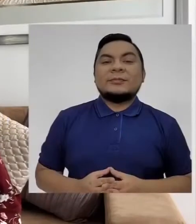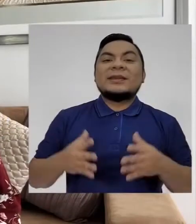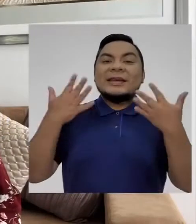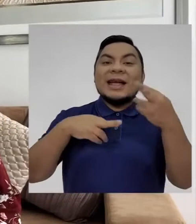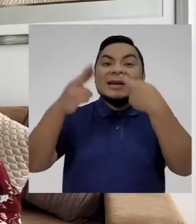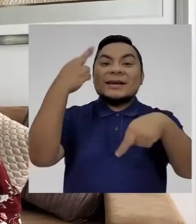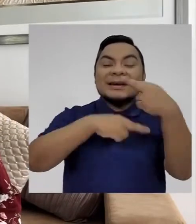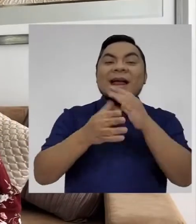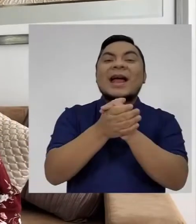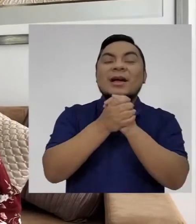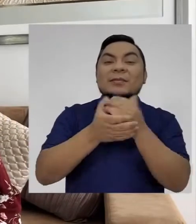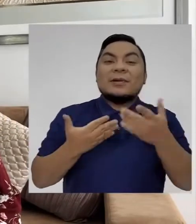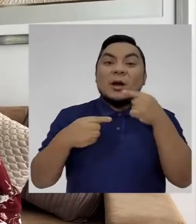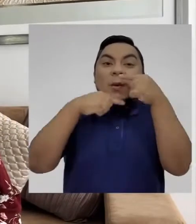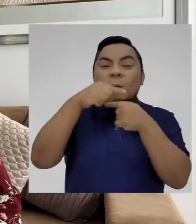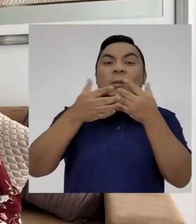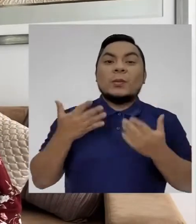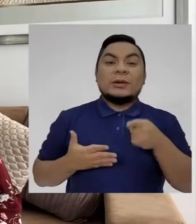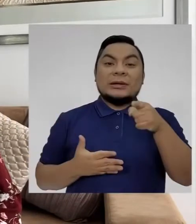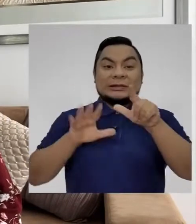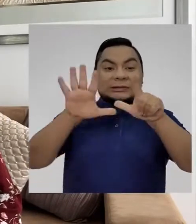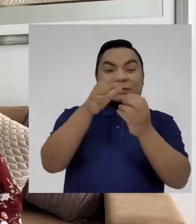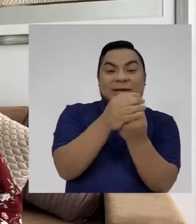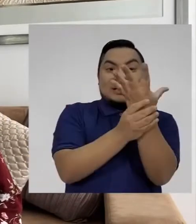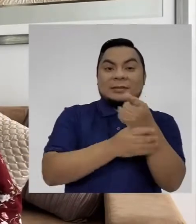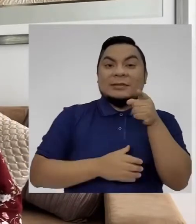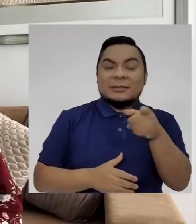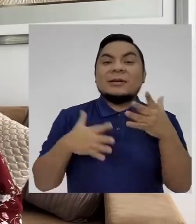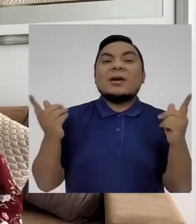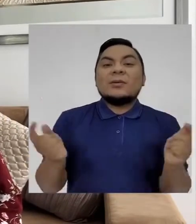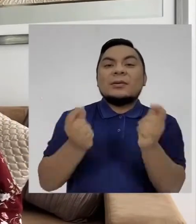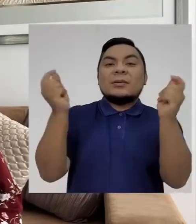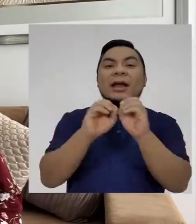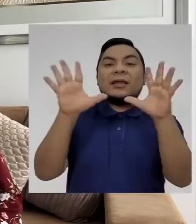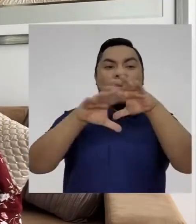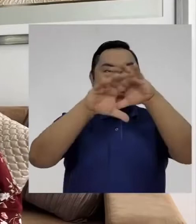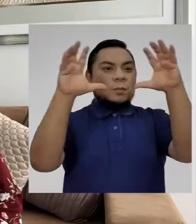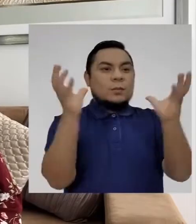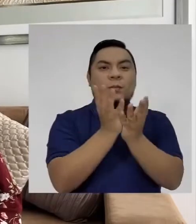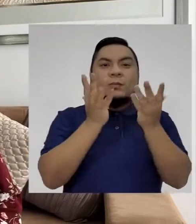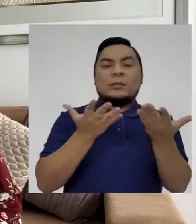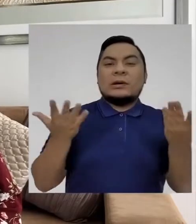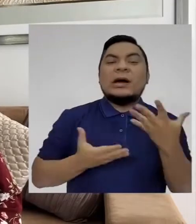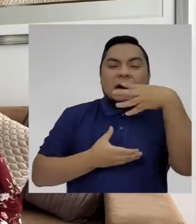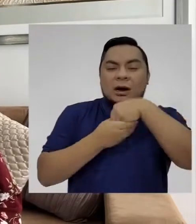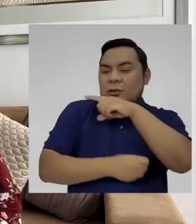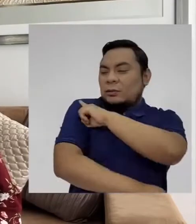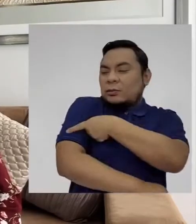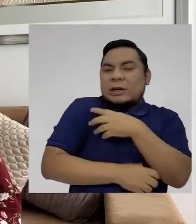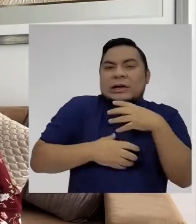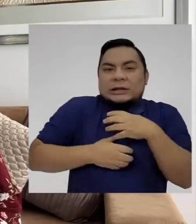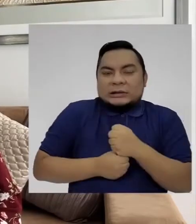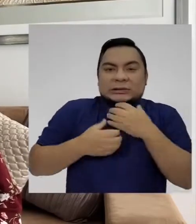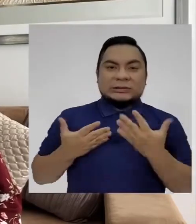Ya estamos de regreso, amigos, para contarles que el 7 de septiembre se conmemoró el Día Mundial de la Distrofia Muscular